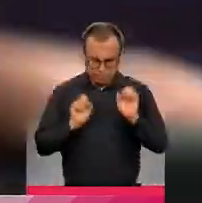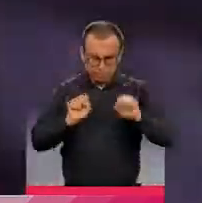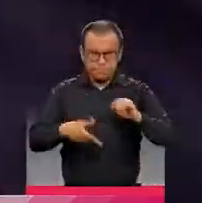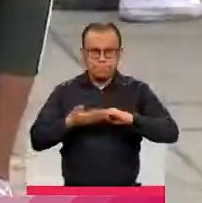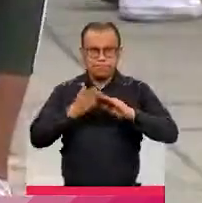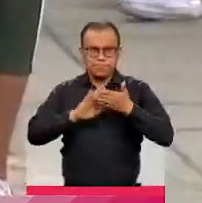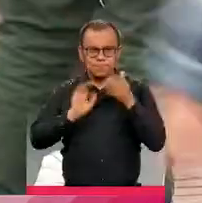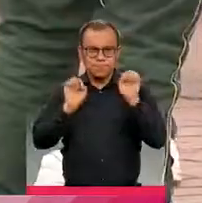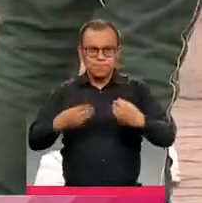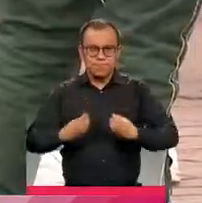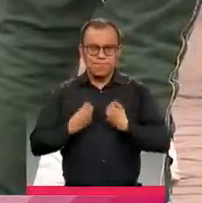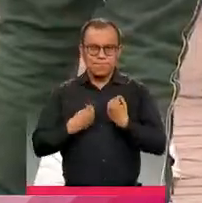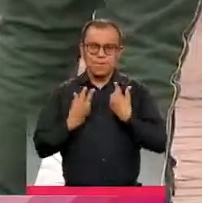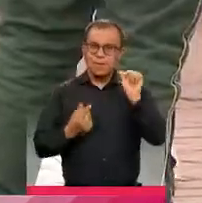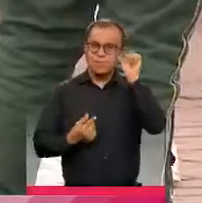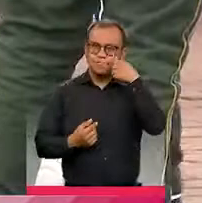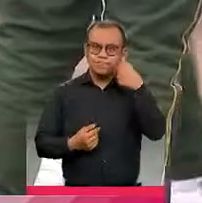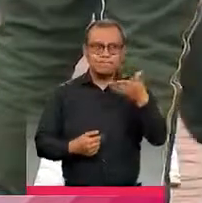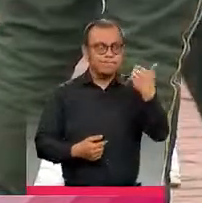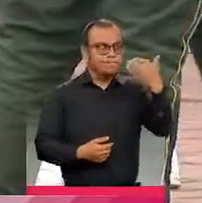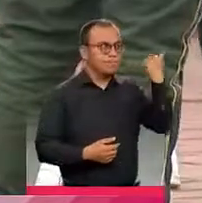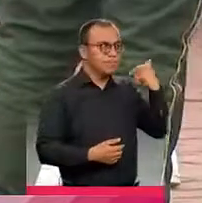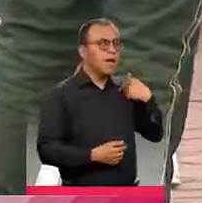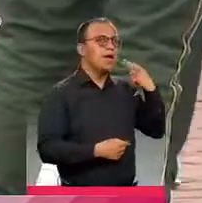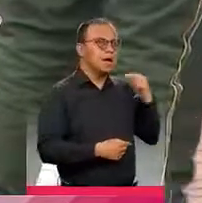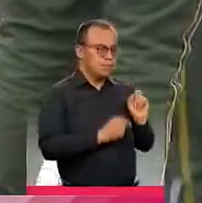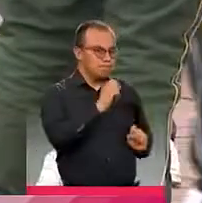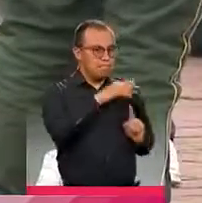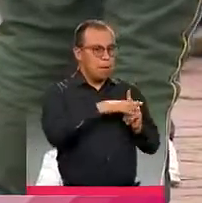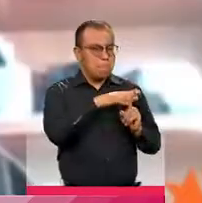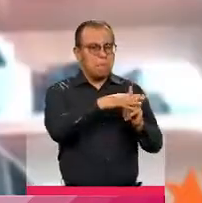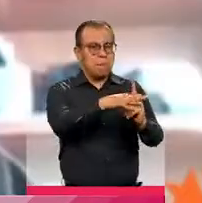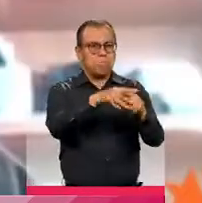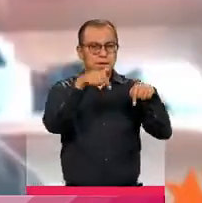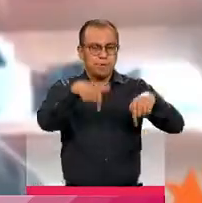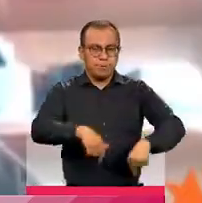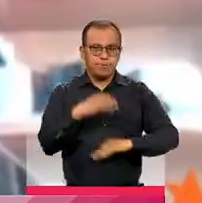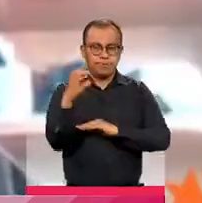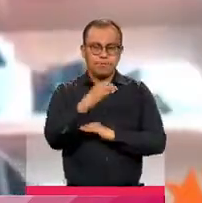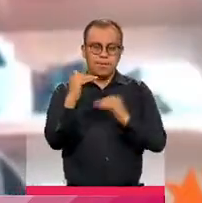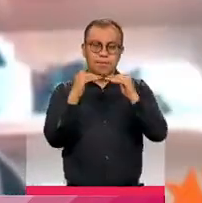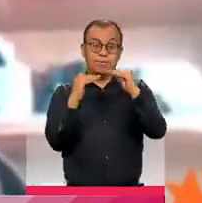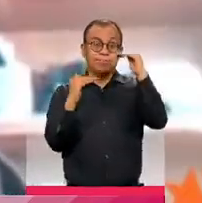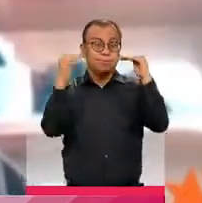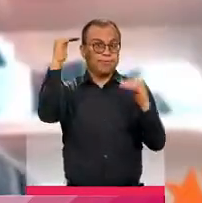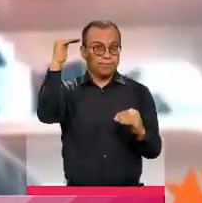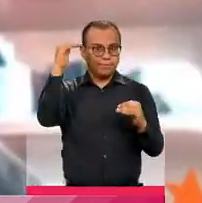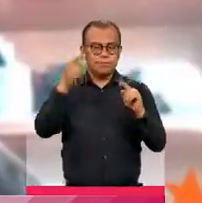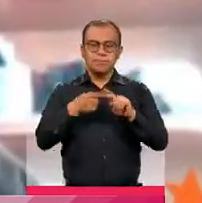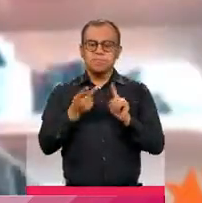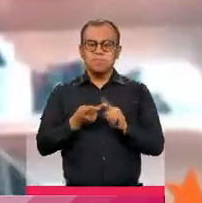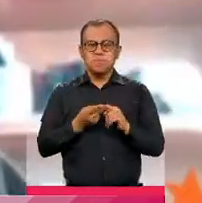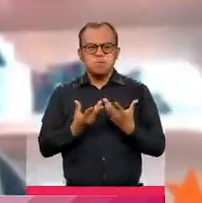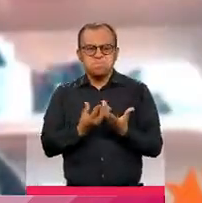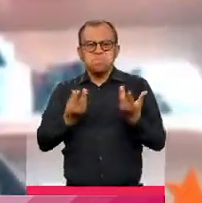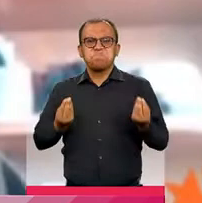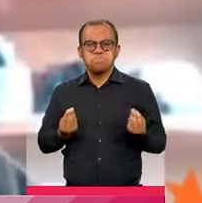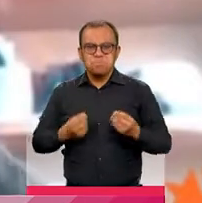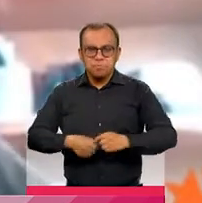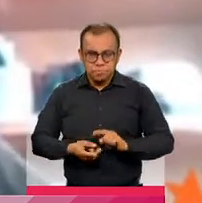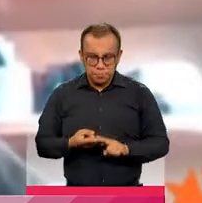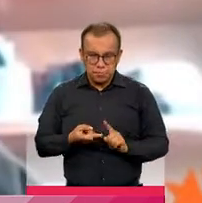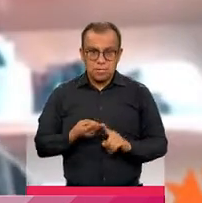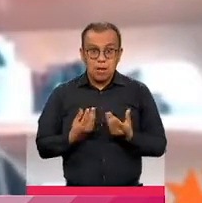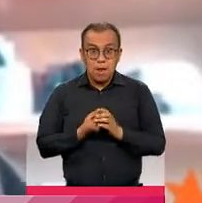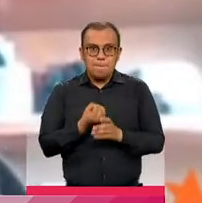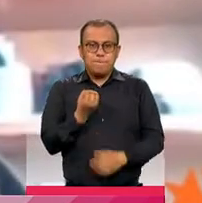paz, haciendo memoria de las causas que han llevado al conflicto en el país. La desigualdad, la arbitrariedad, la